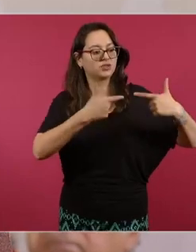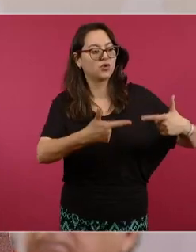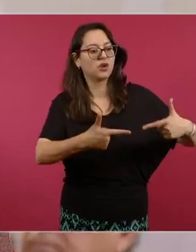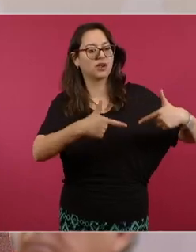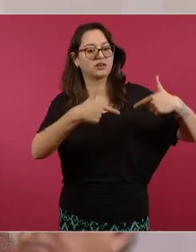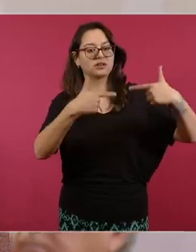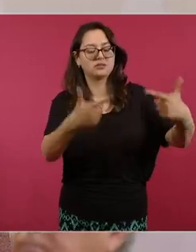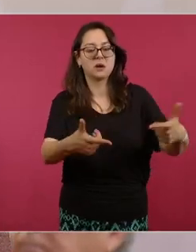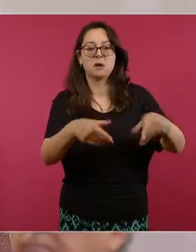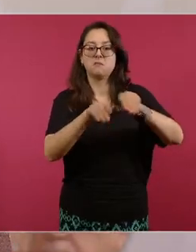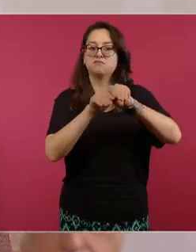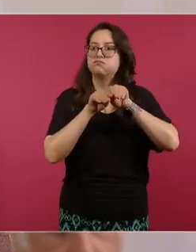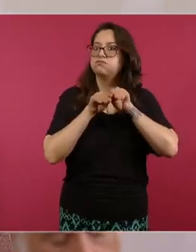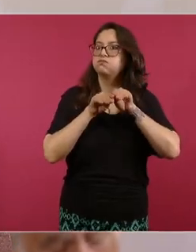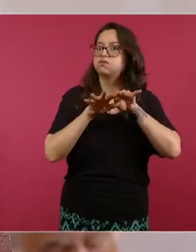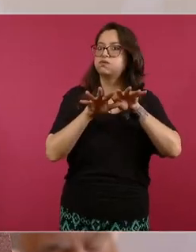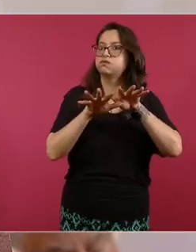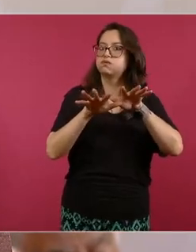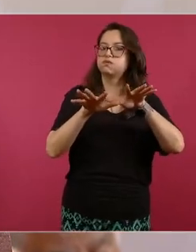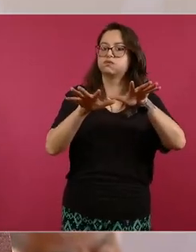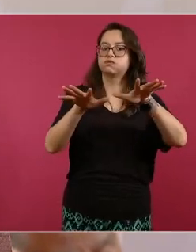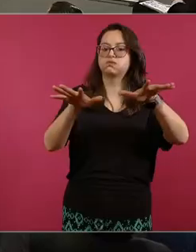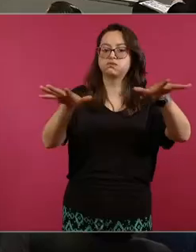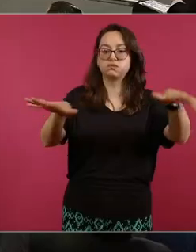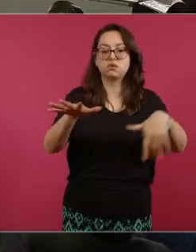y eso es lo que nos hace